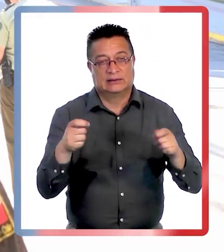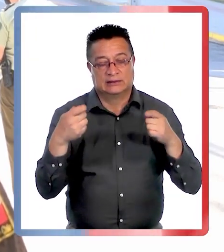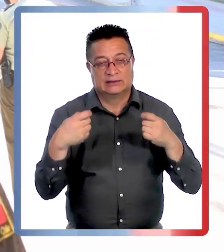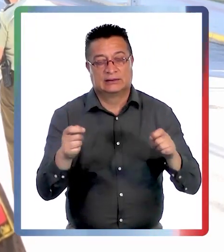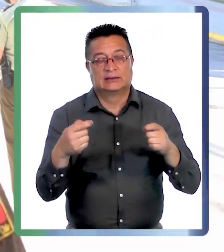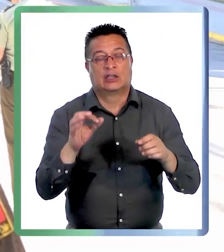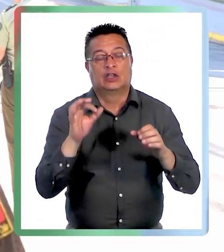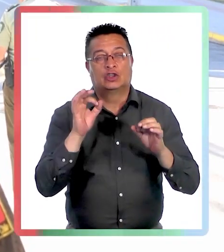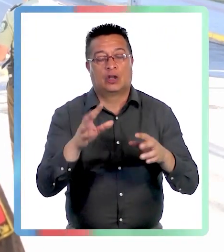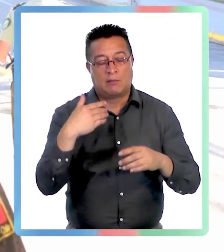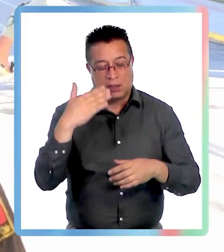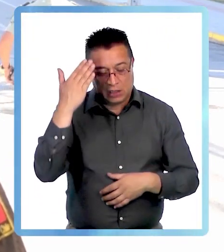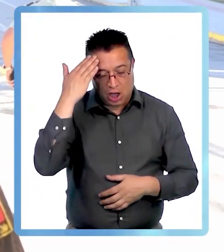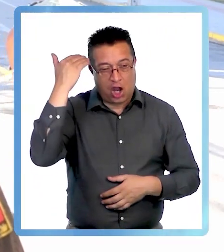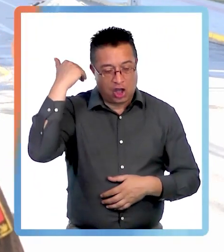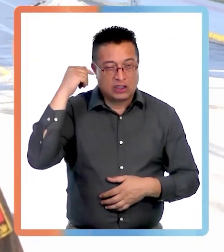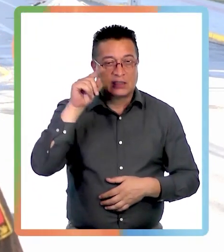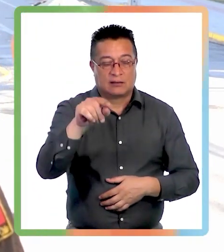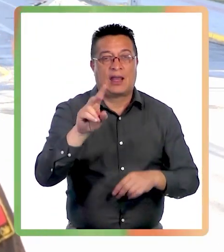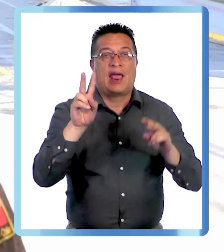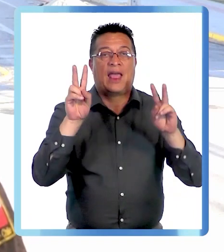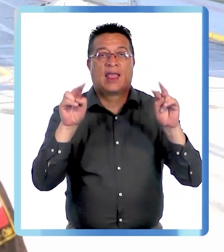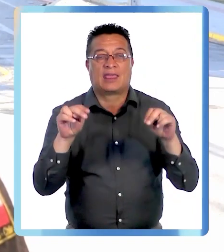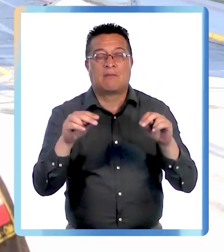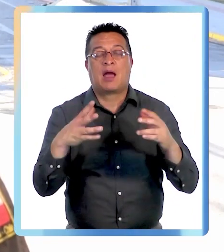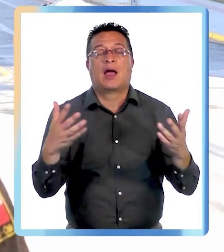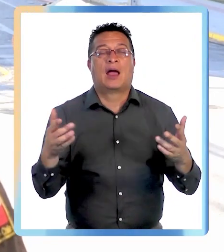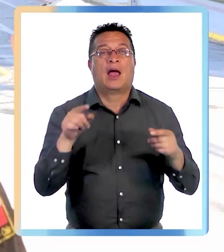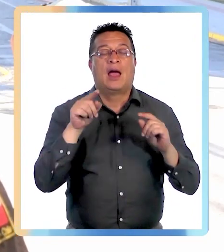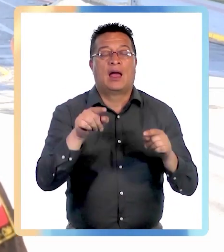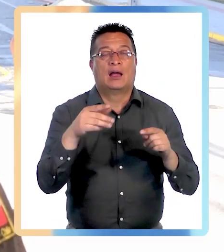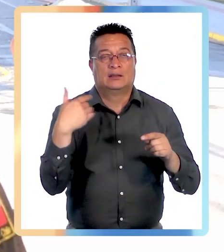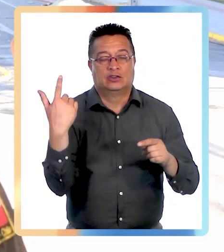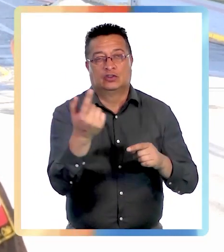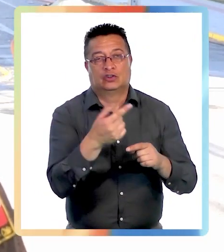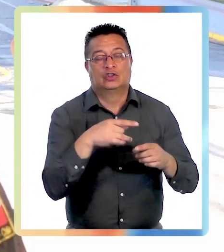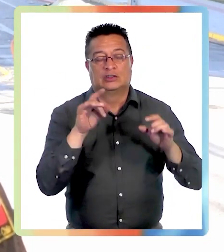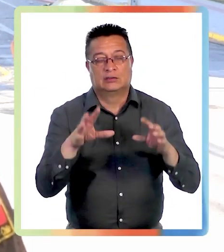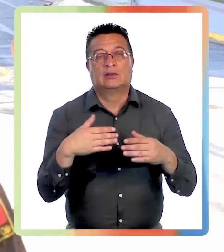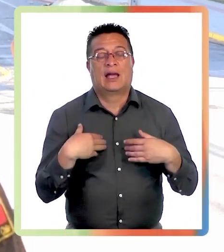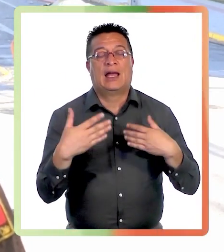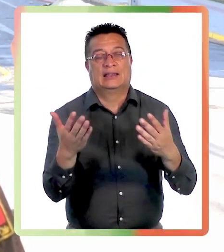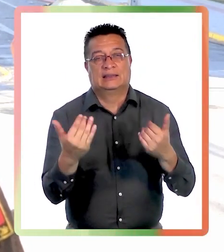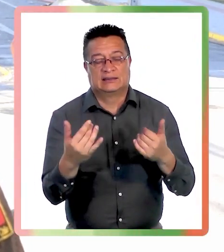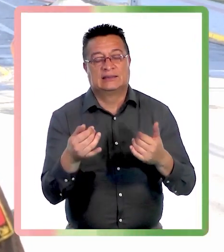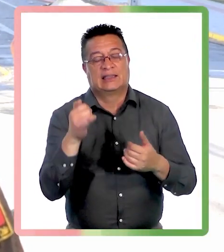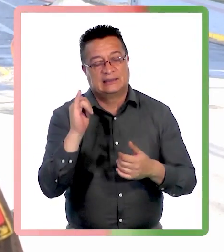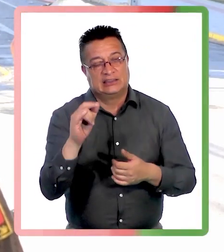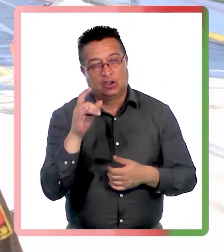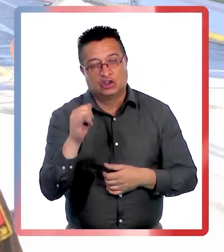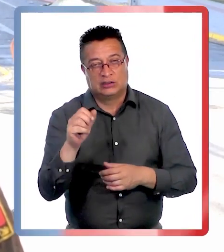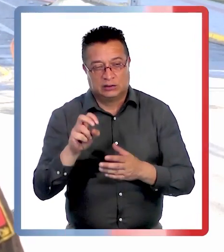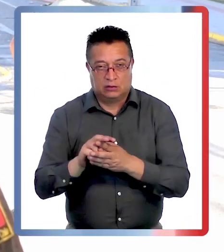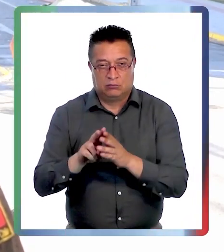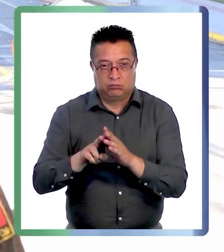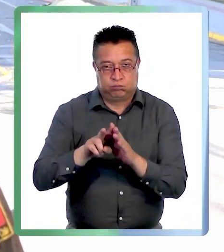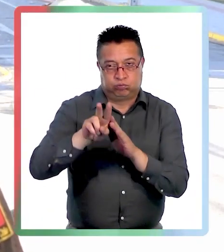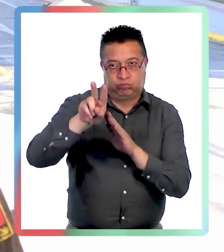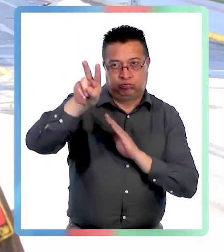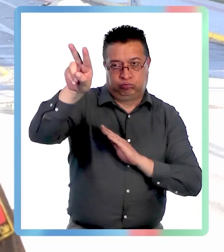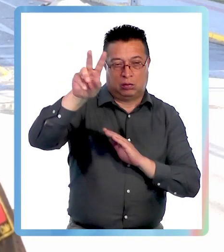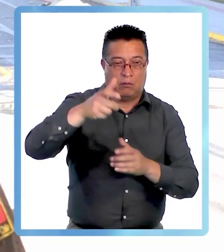tratar de no más de concientizar cierto el tema de que Puerto Ahora ya necesita sí o sí una escalera